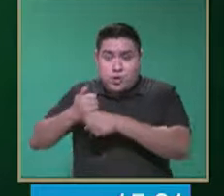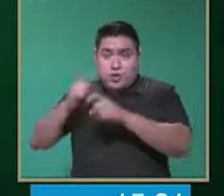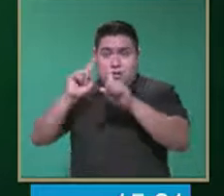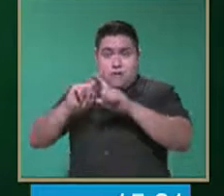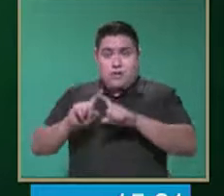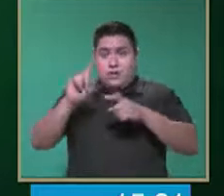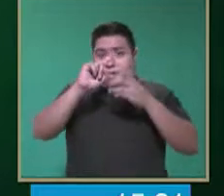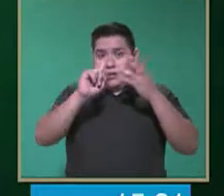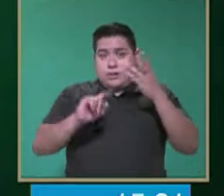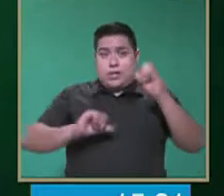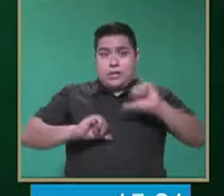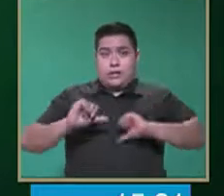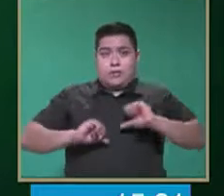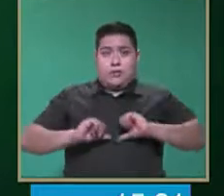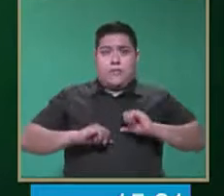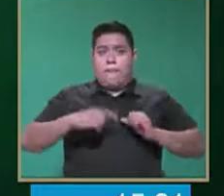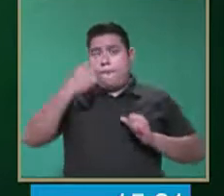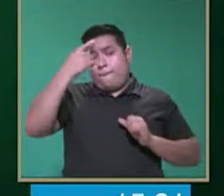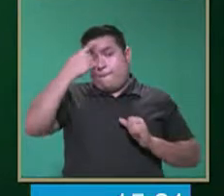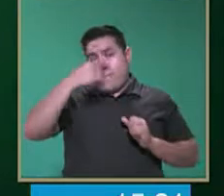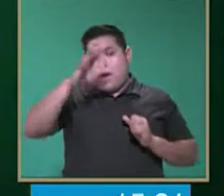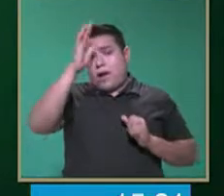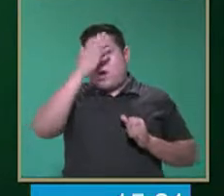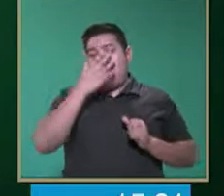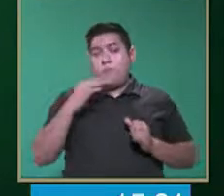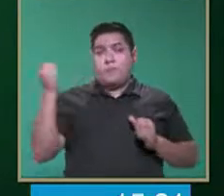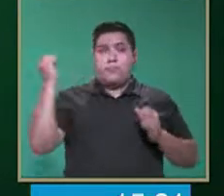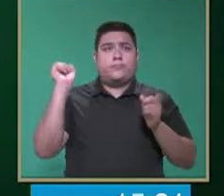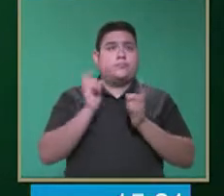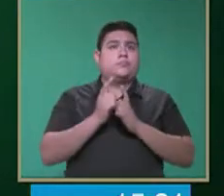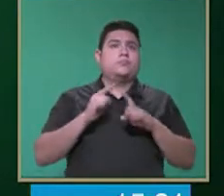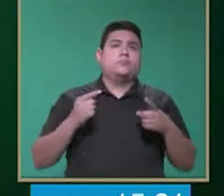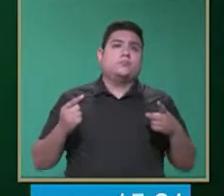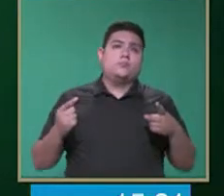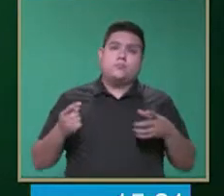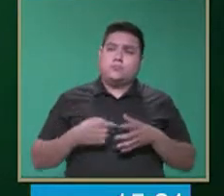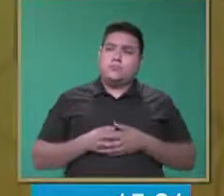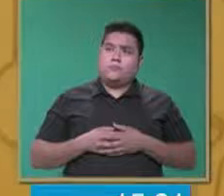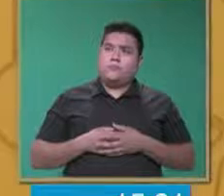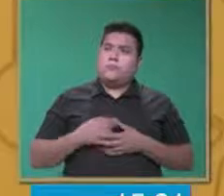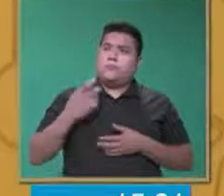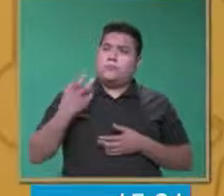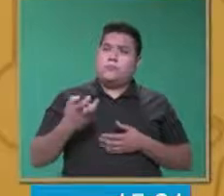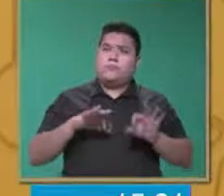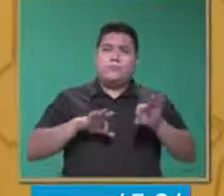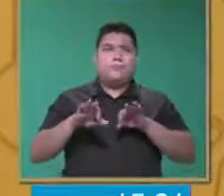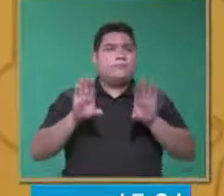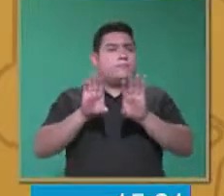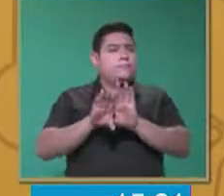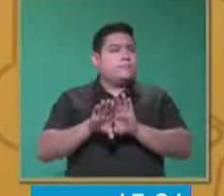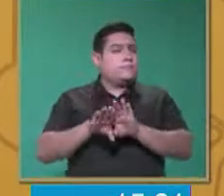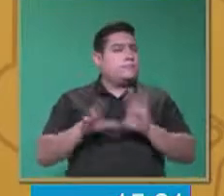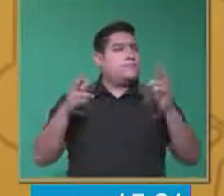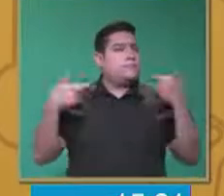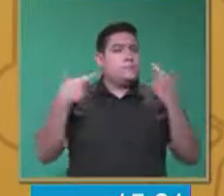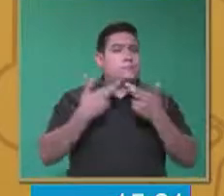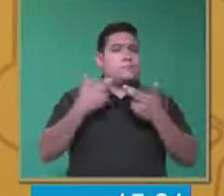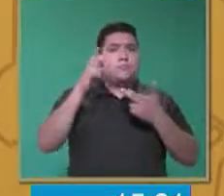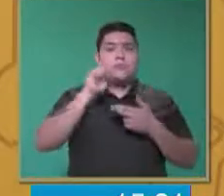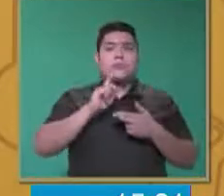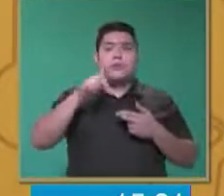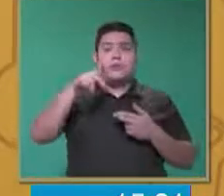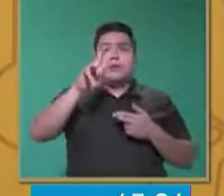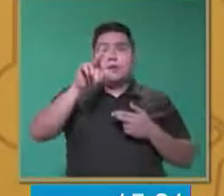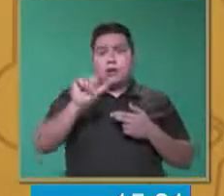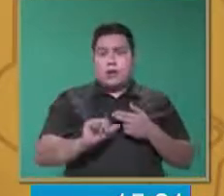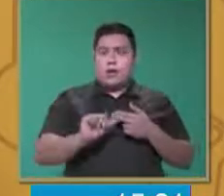actividades para el desarrollo de habilidades. ¿Cómo vamos a ir consiguiendo esto? Bueno, la maestra Carla Judith nos